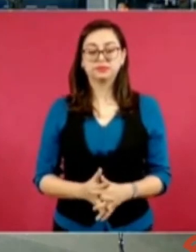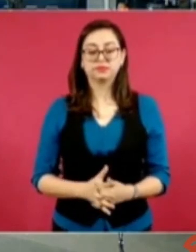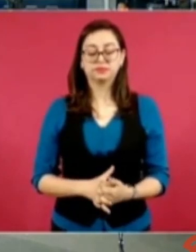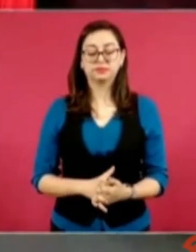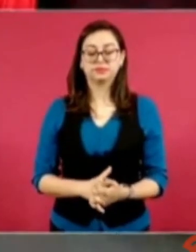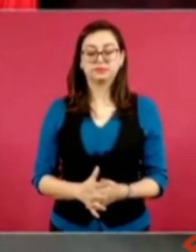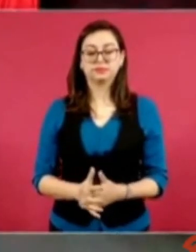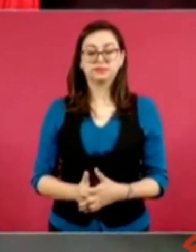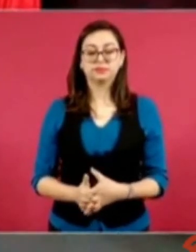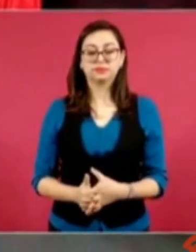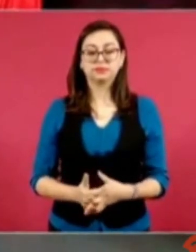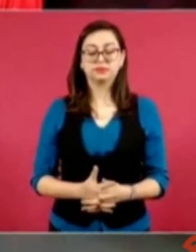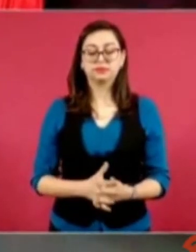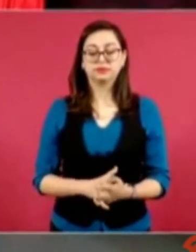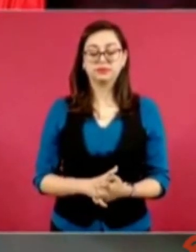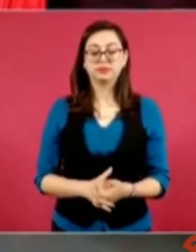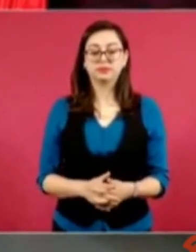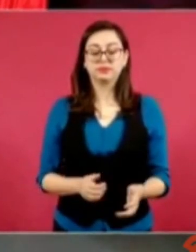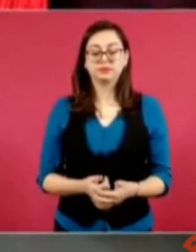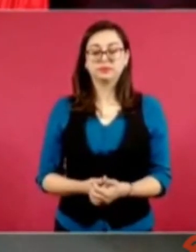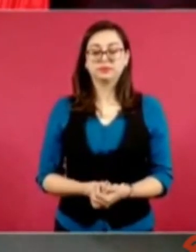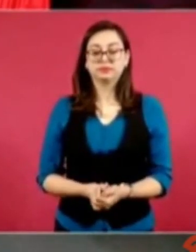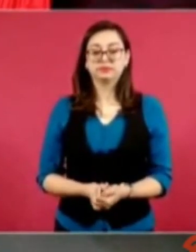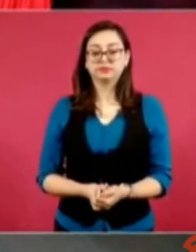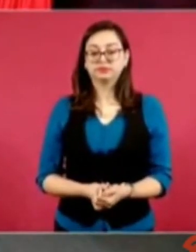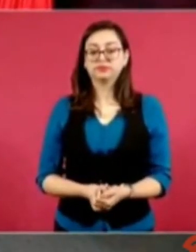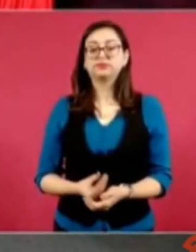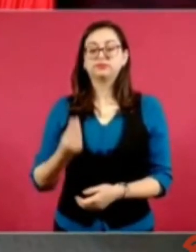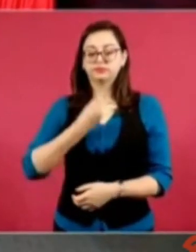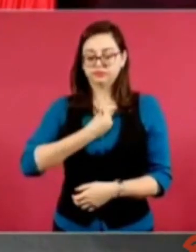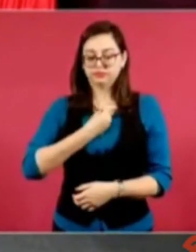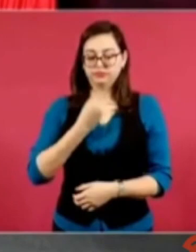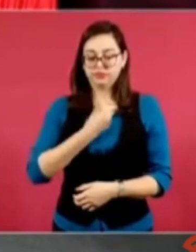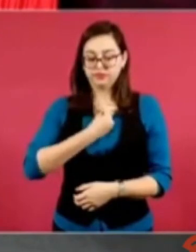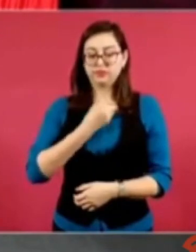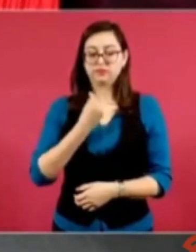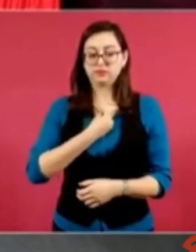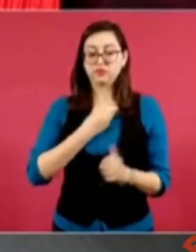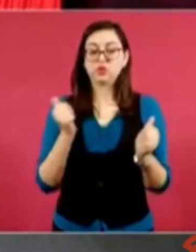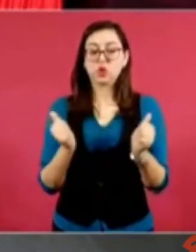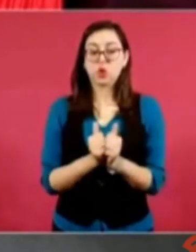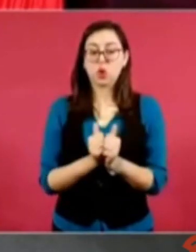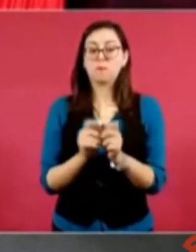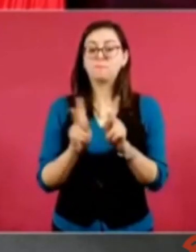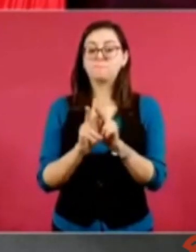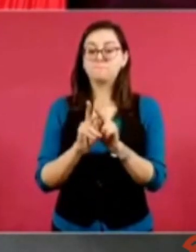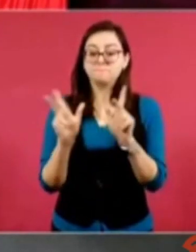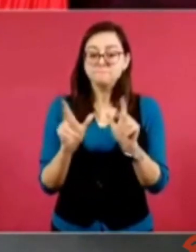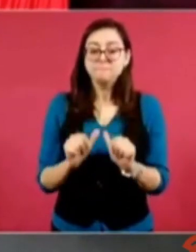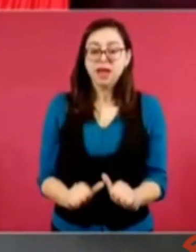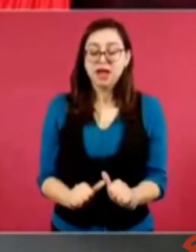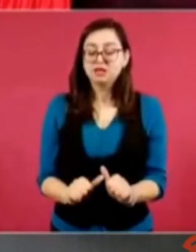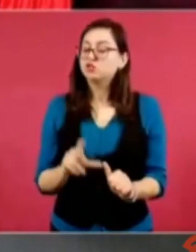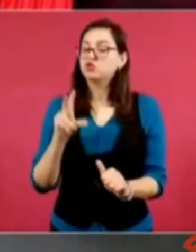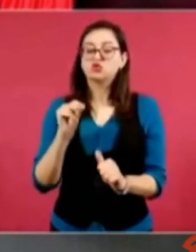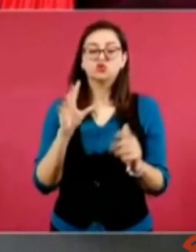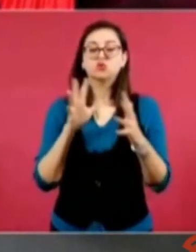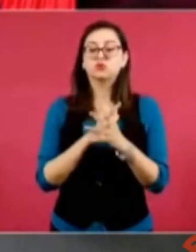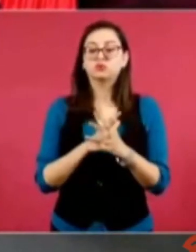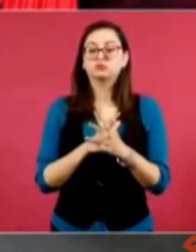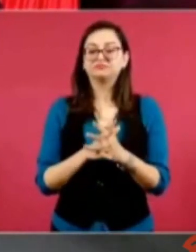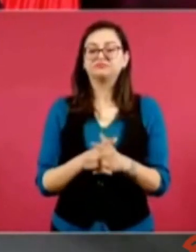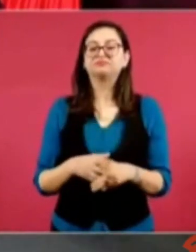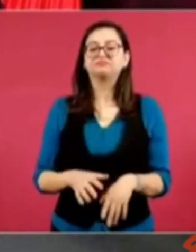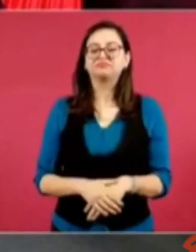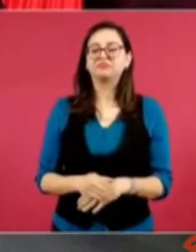la no violencia la resistencia civil pacífica primero primero te ignoran después